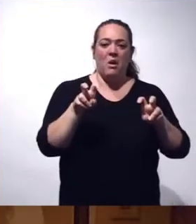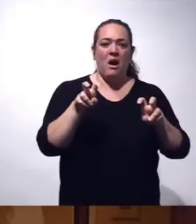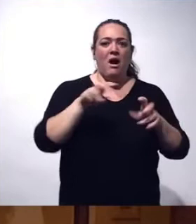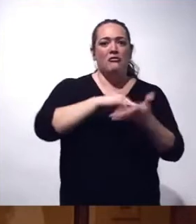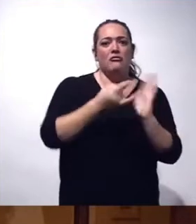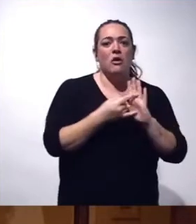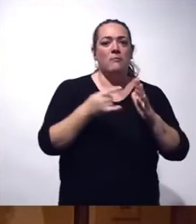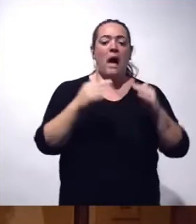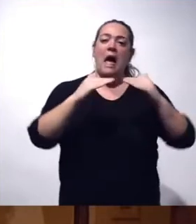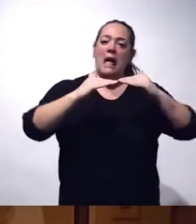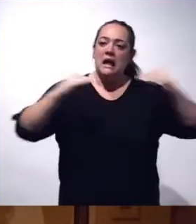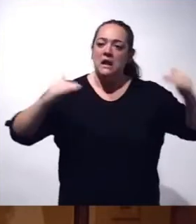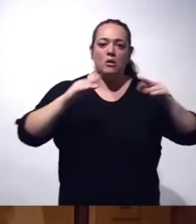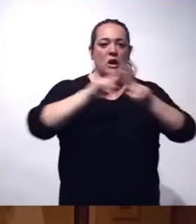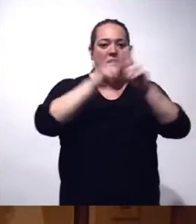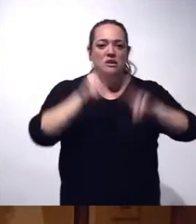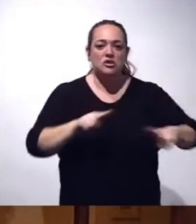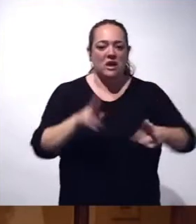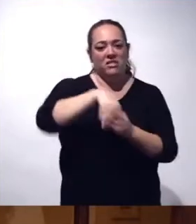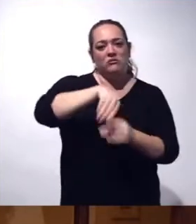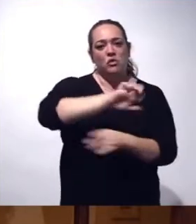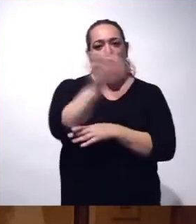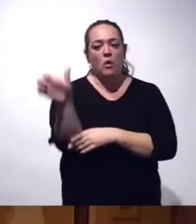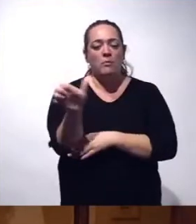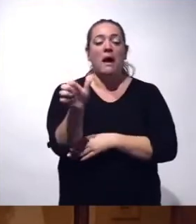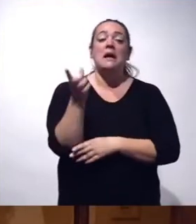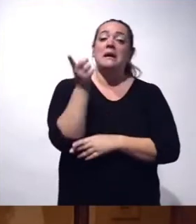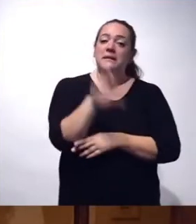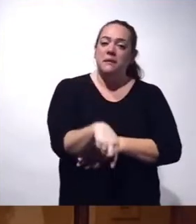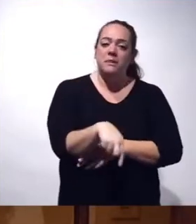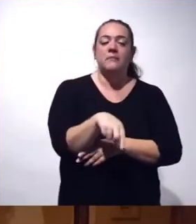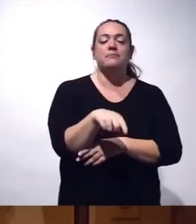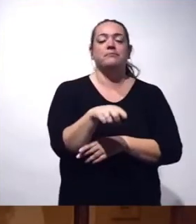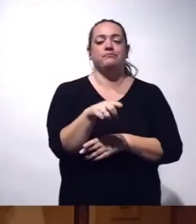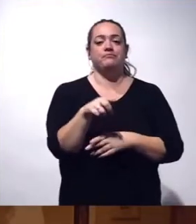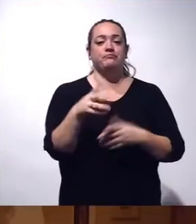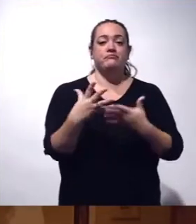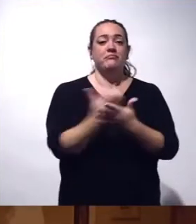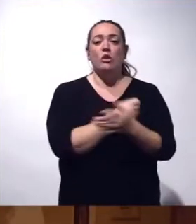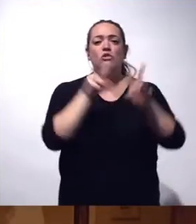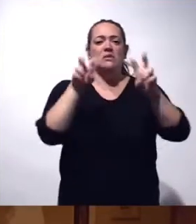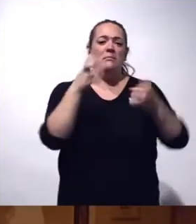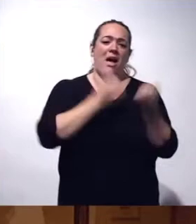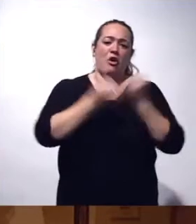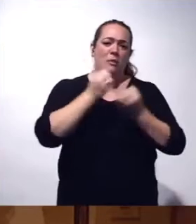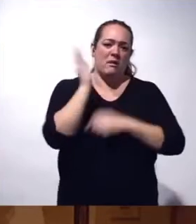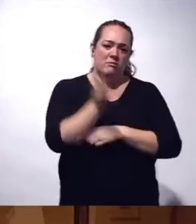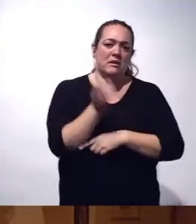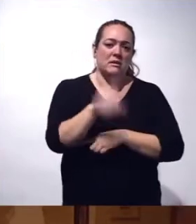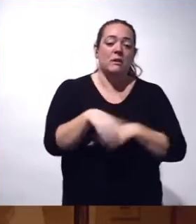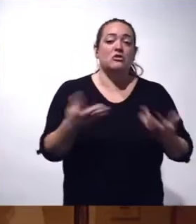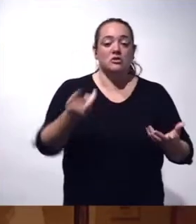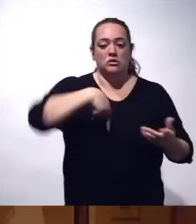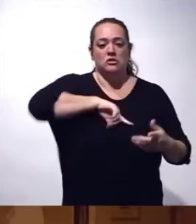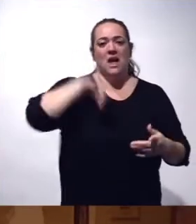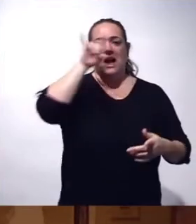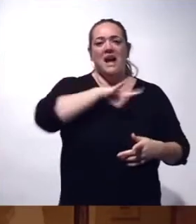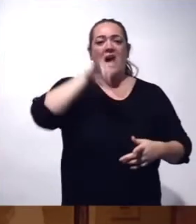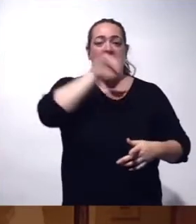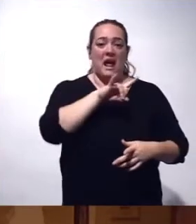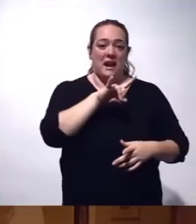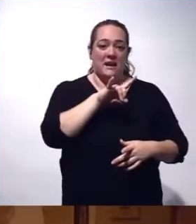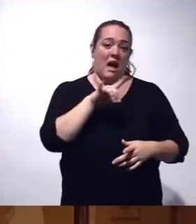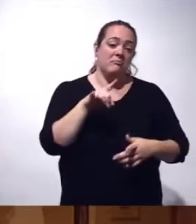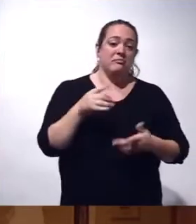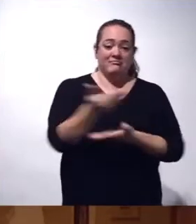en lo que es el equilibrio en Europa, también en todo aquello que tiene que ver con los aspectos económicos. Y, por tanto, desde Canarias, que vivimos del turismo,